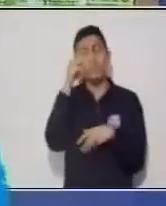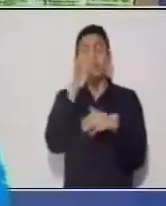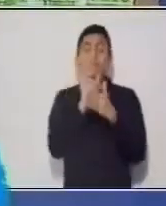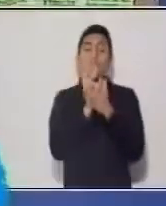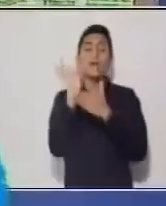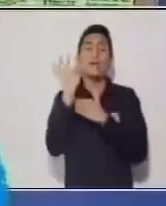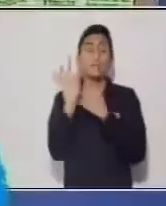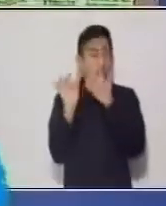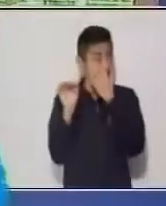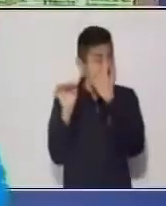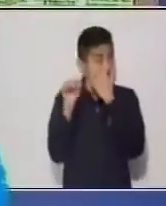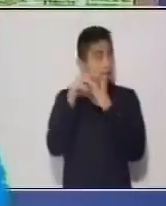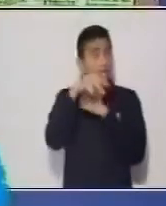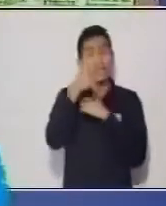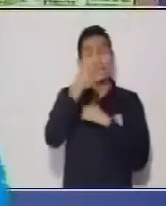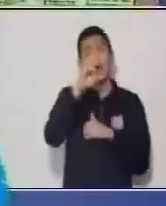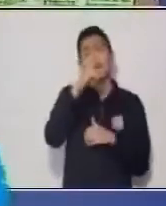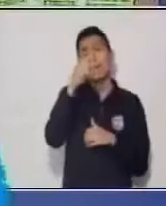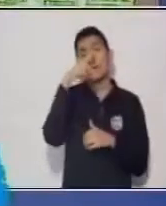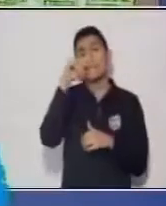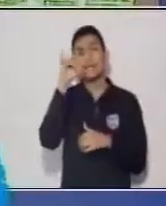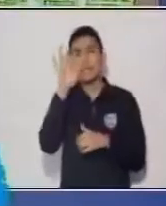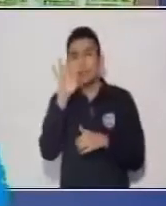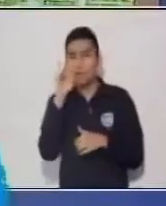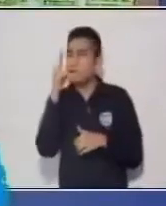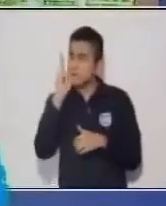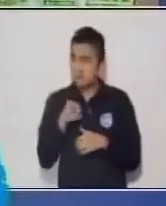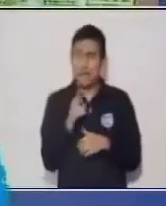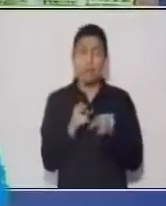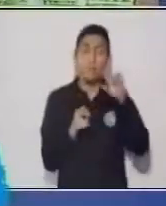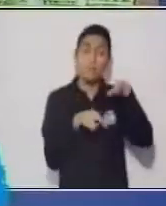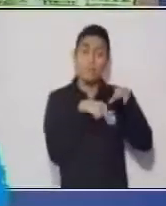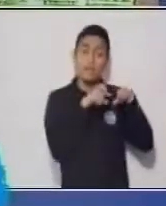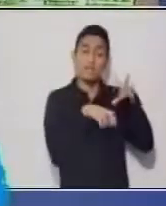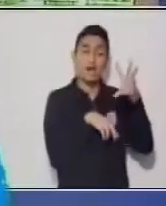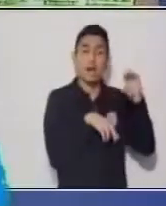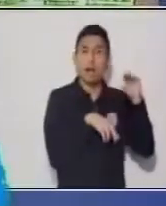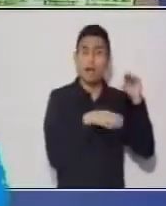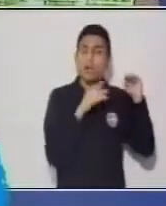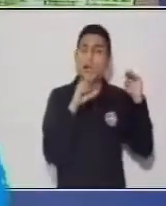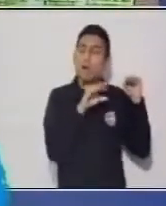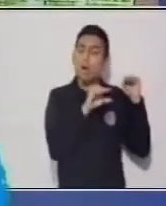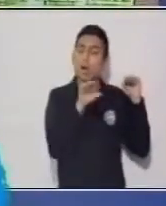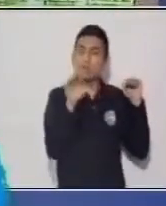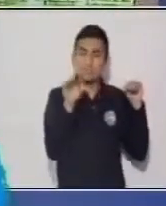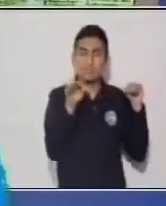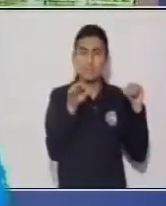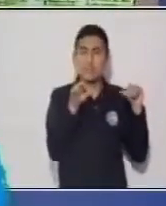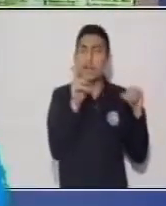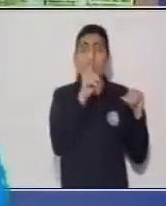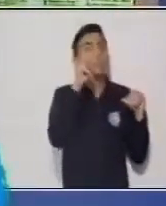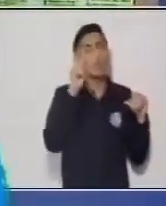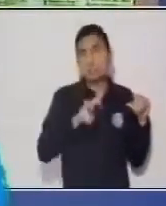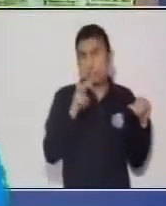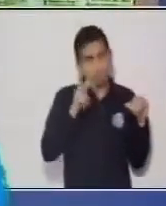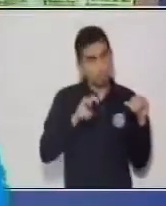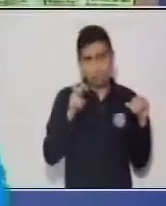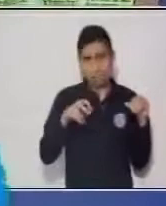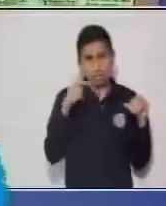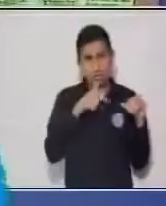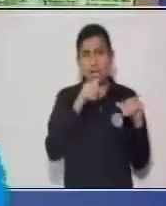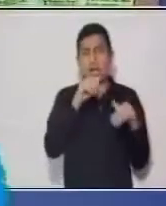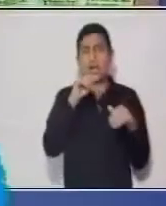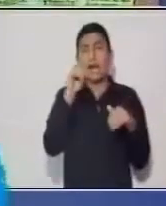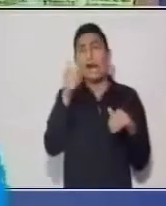narrativo? Y que siempre hay un narrador, es decir, aquel que relata los sucesos. Y que no necesariamente es el